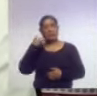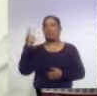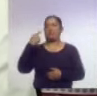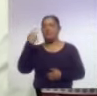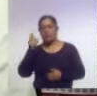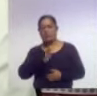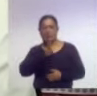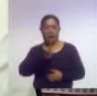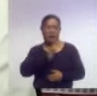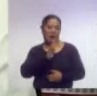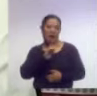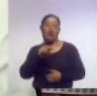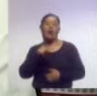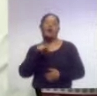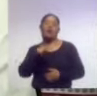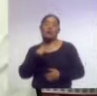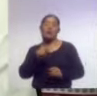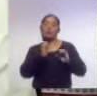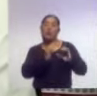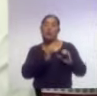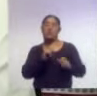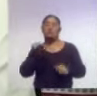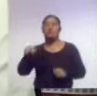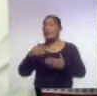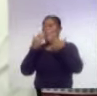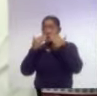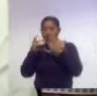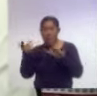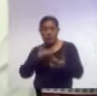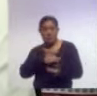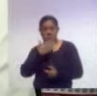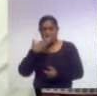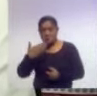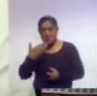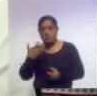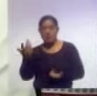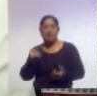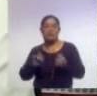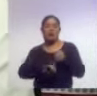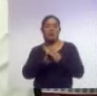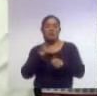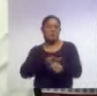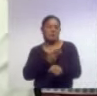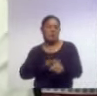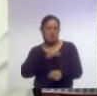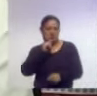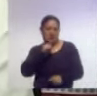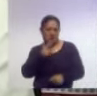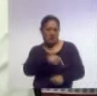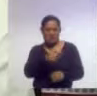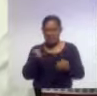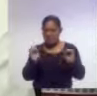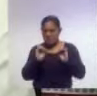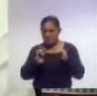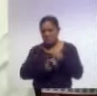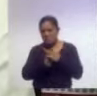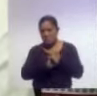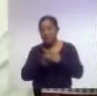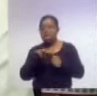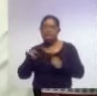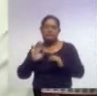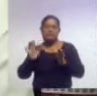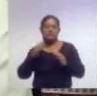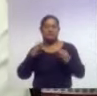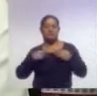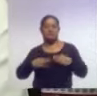específica del cual se puedan asociar estos síntomas, bueno, podemos hacer pruebas enzimáticas para que podamos determinar si nuestro cuerpo produce